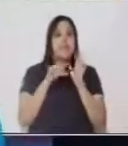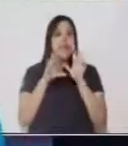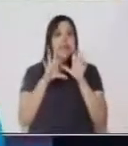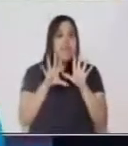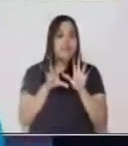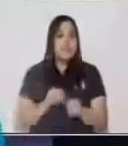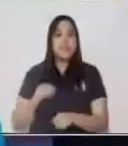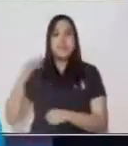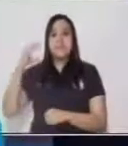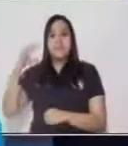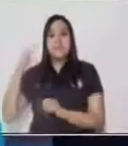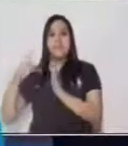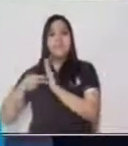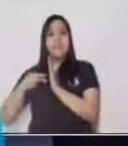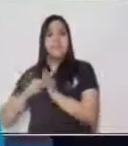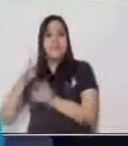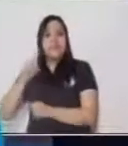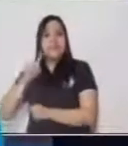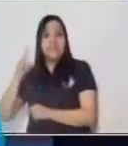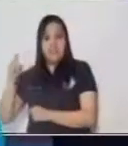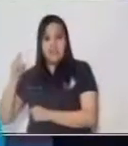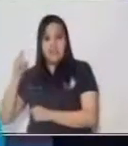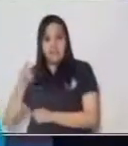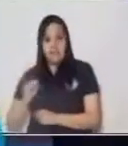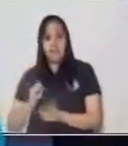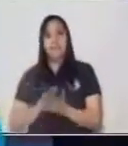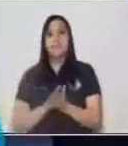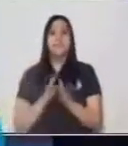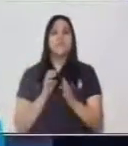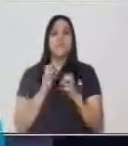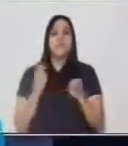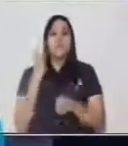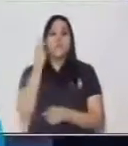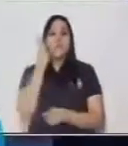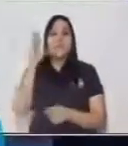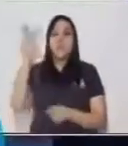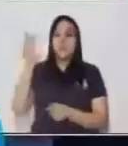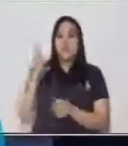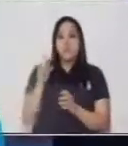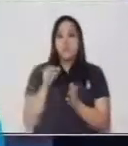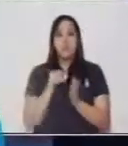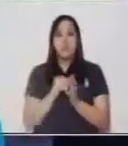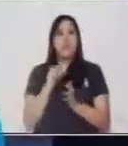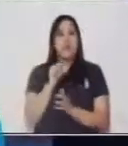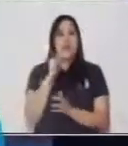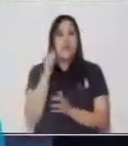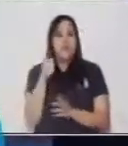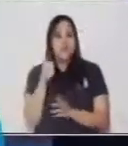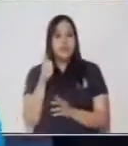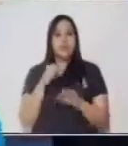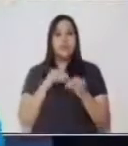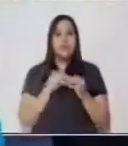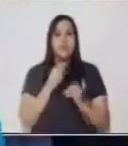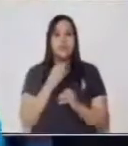es 100. Ahora, entonces, vamos a colocar el siguiente número. El número 5.